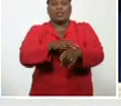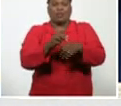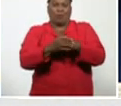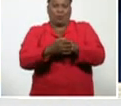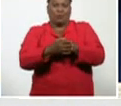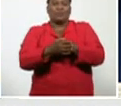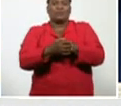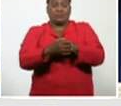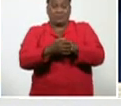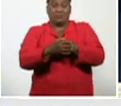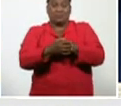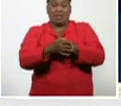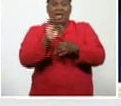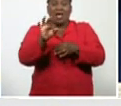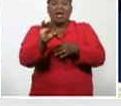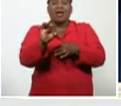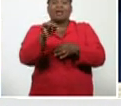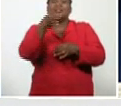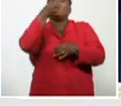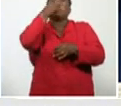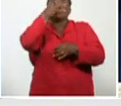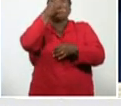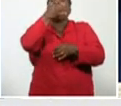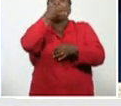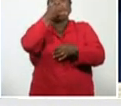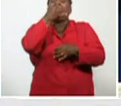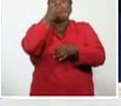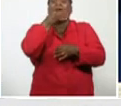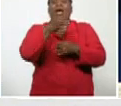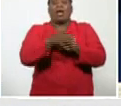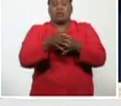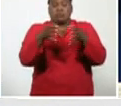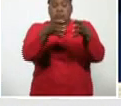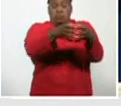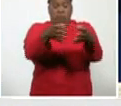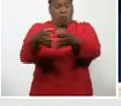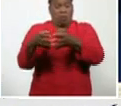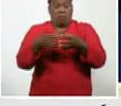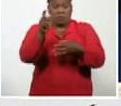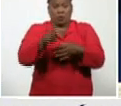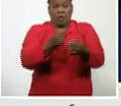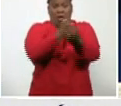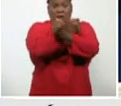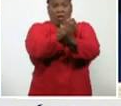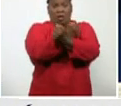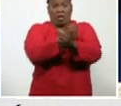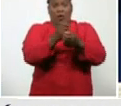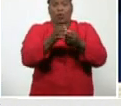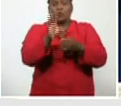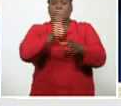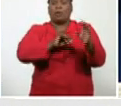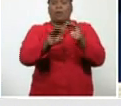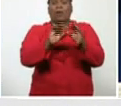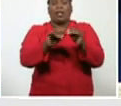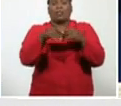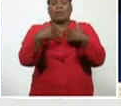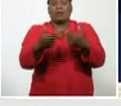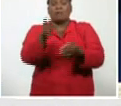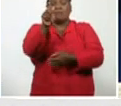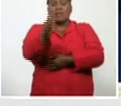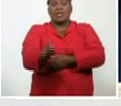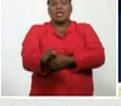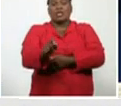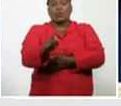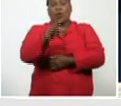que se ha estado, aplicando, como a grupos, de población, de riesgo, estamos hablando, de personas, de una